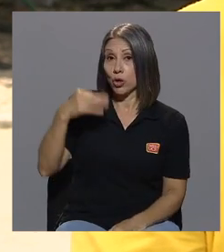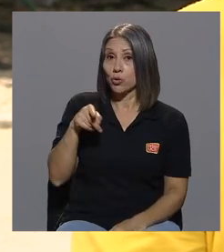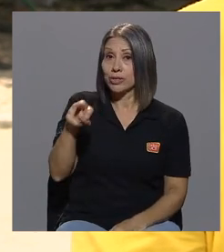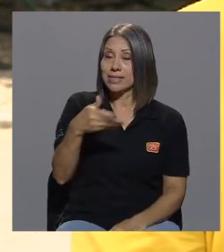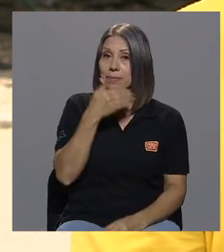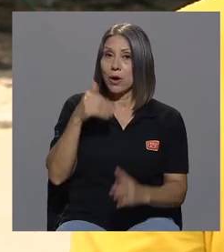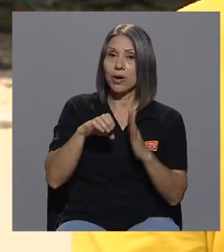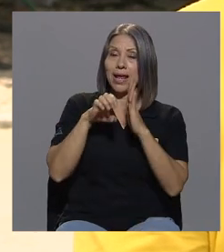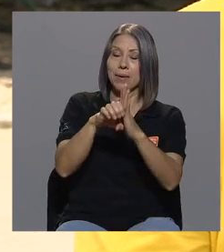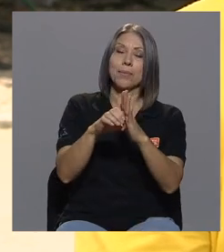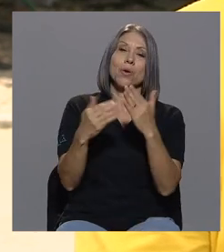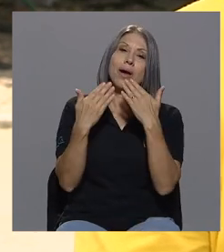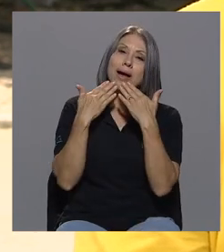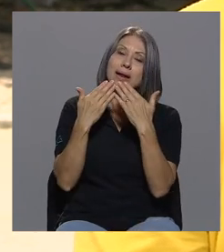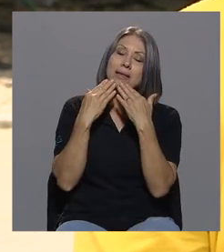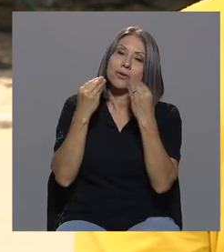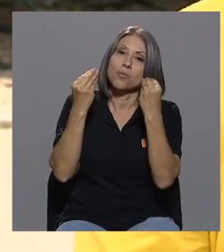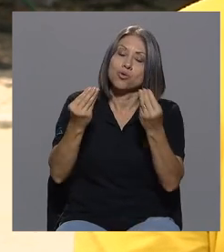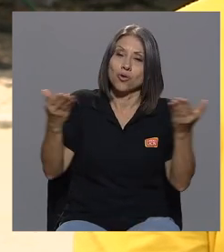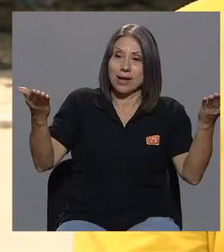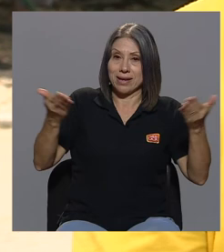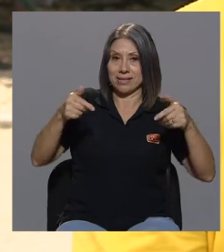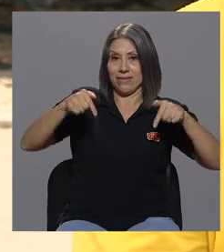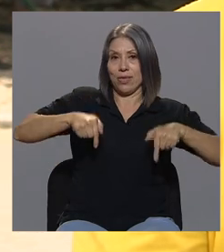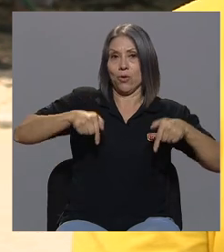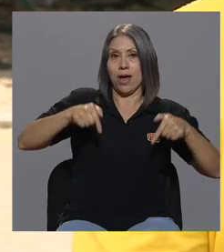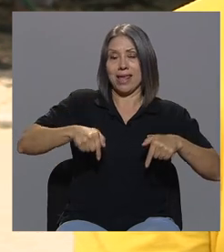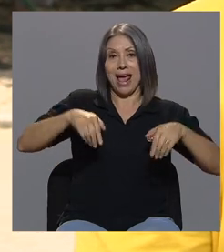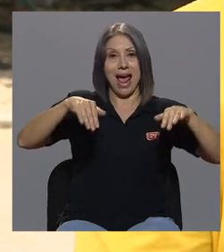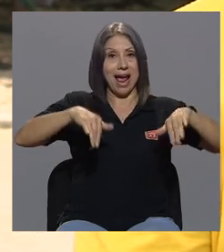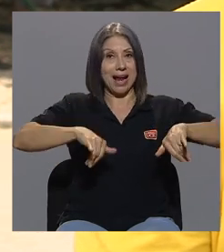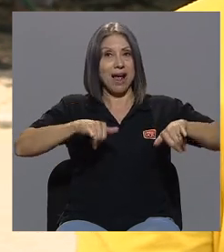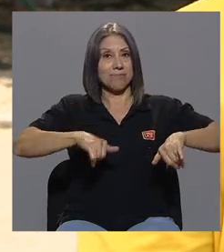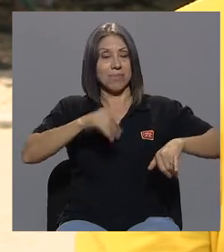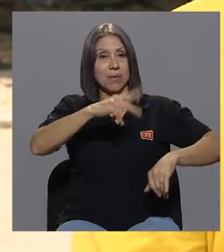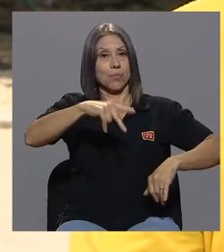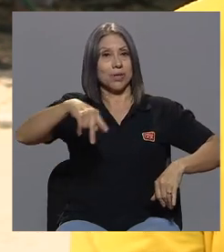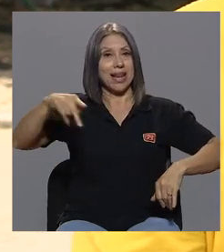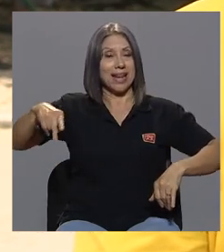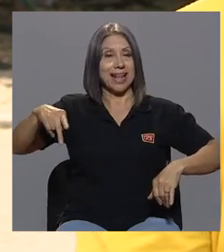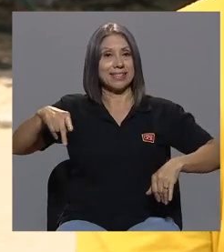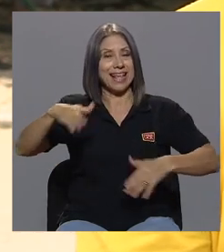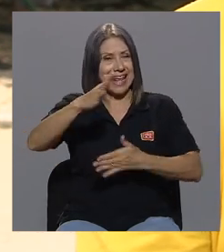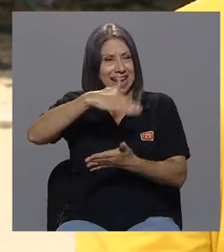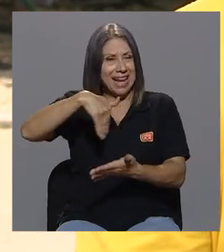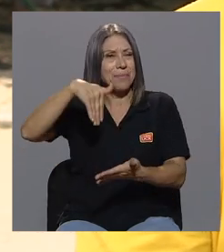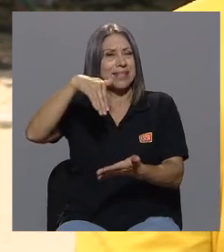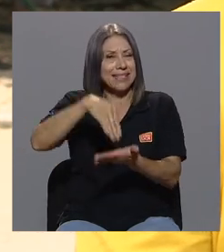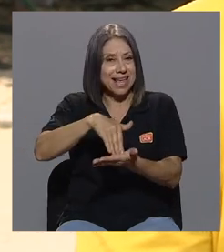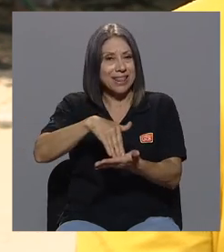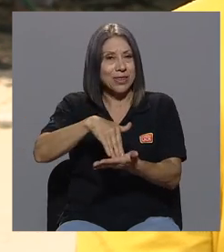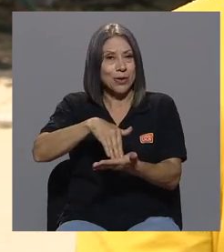que nos haya recibido hoy acá en Punta Arenas en el epicentro donde usted casualmente